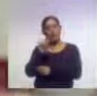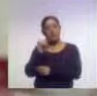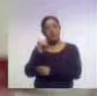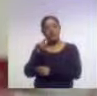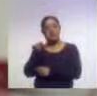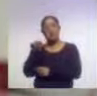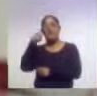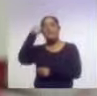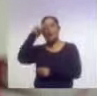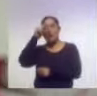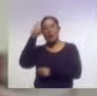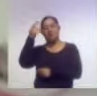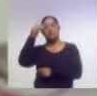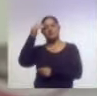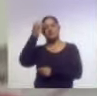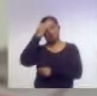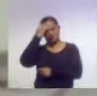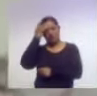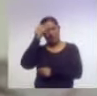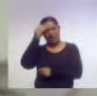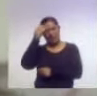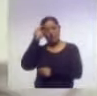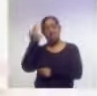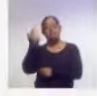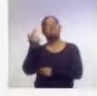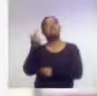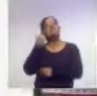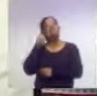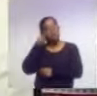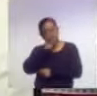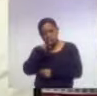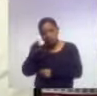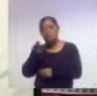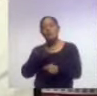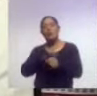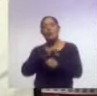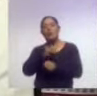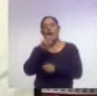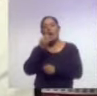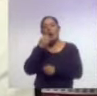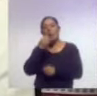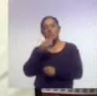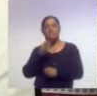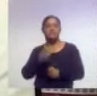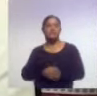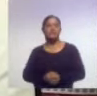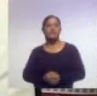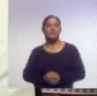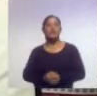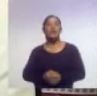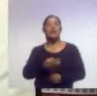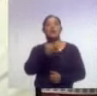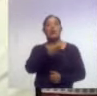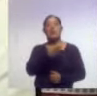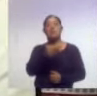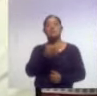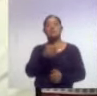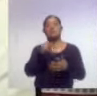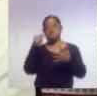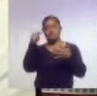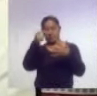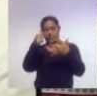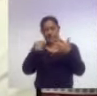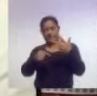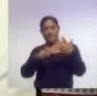mitos y rectificar su papel en los alimentos. El gluten es una molécula compuesta por proteínas